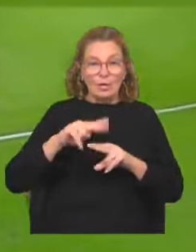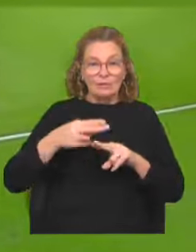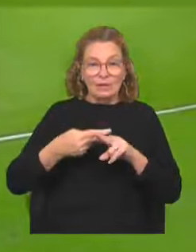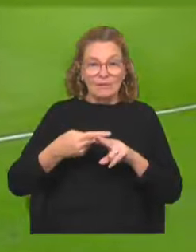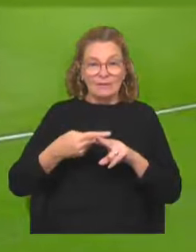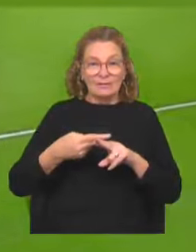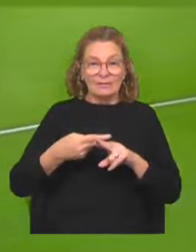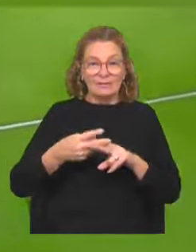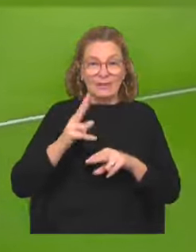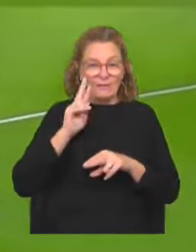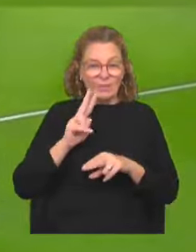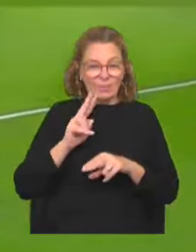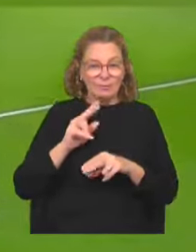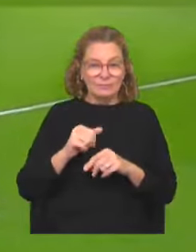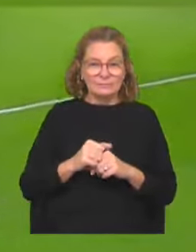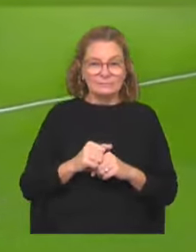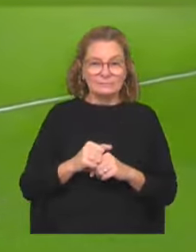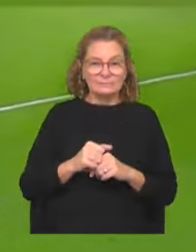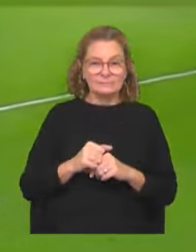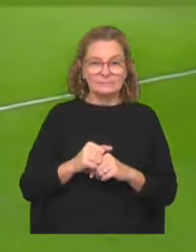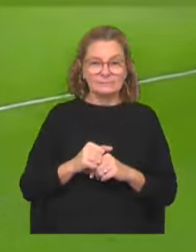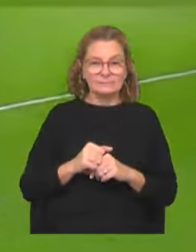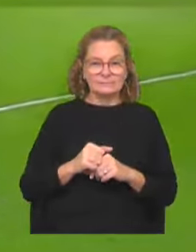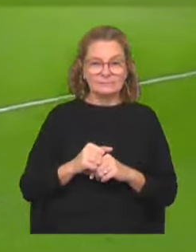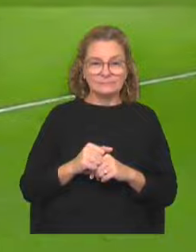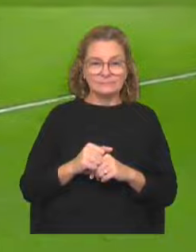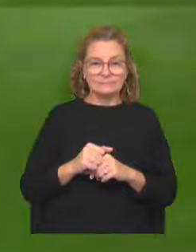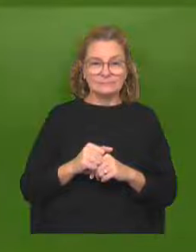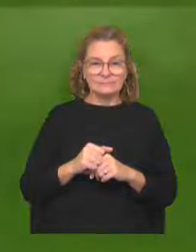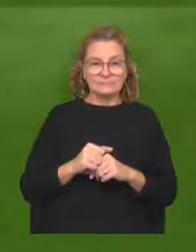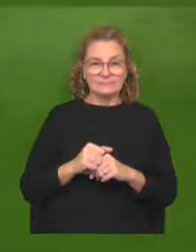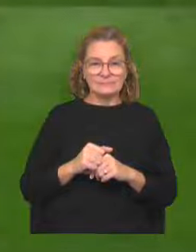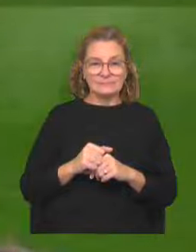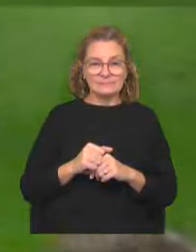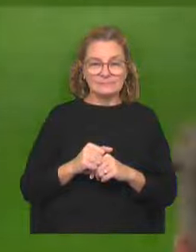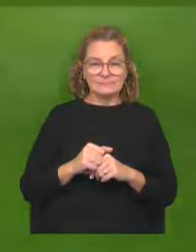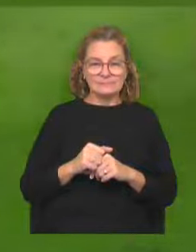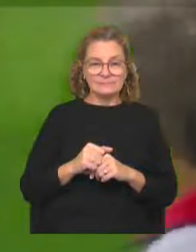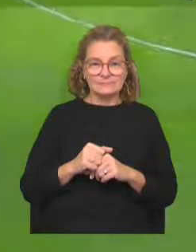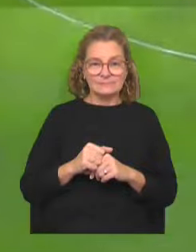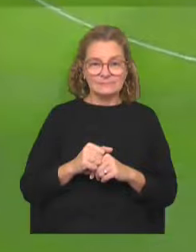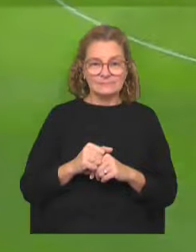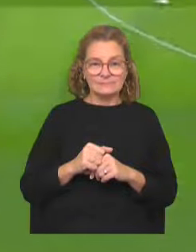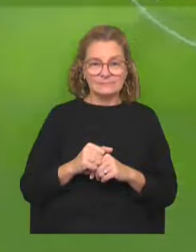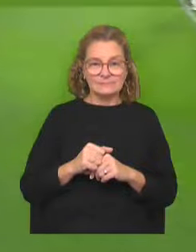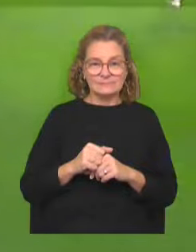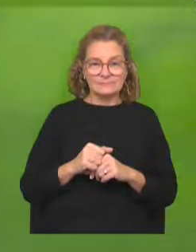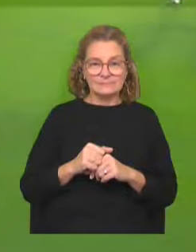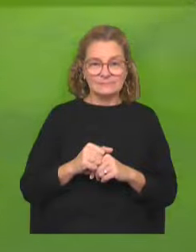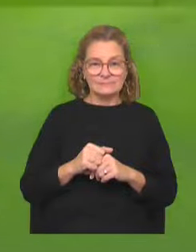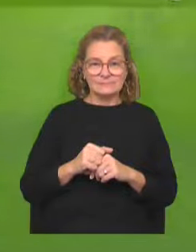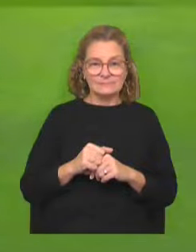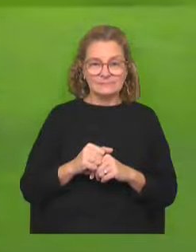Castro otra vez. Le queda servida en el pie derecho. Y anota ya por triplicada las diferencias